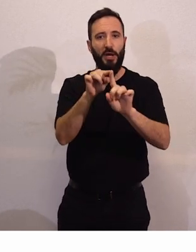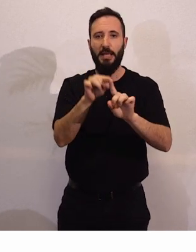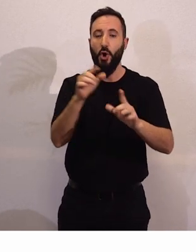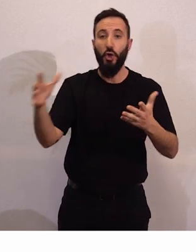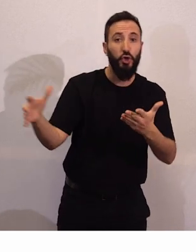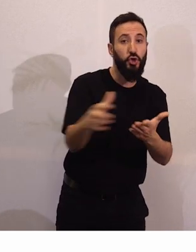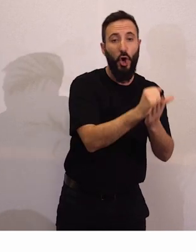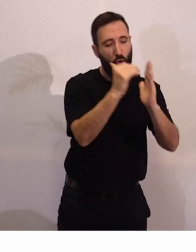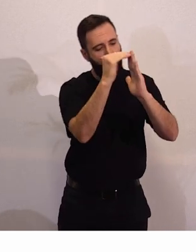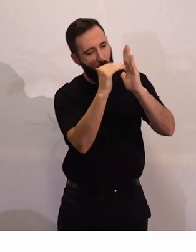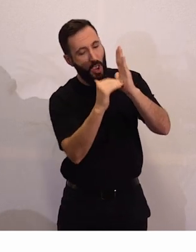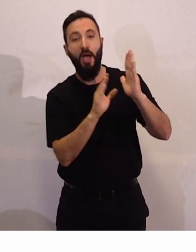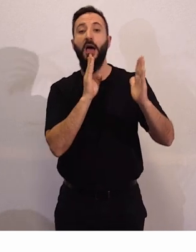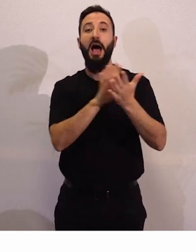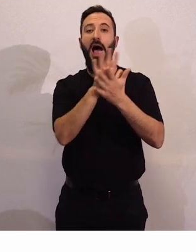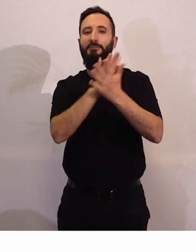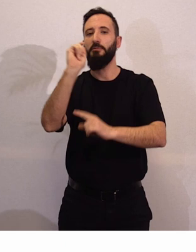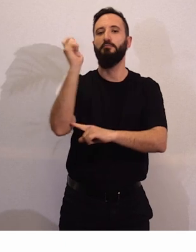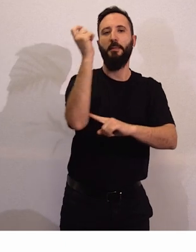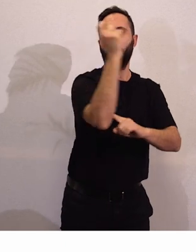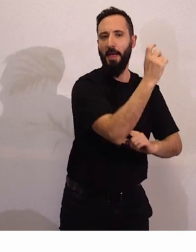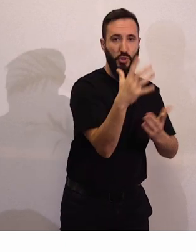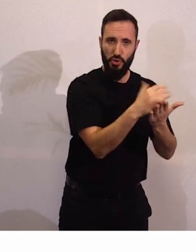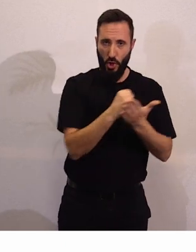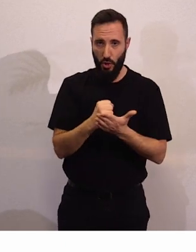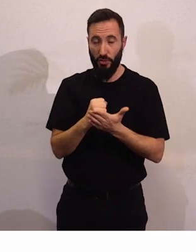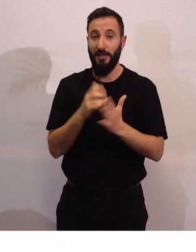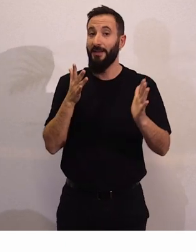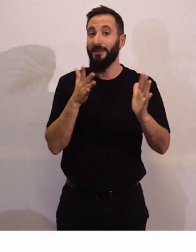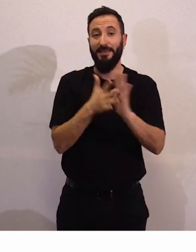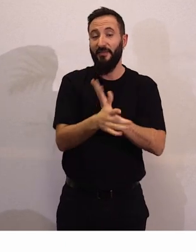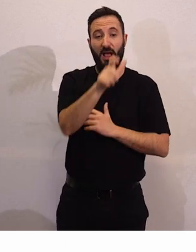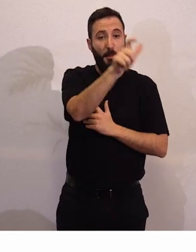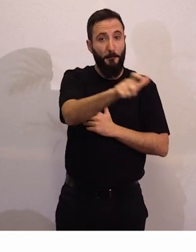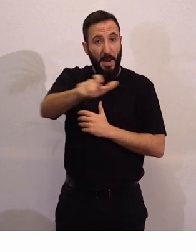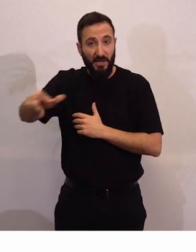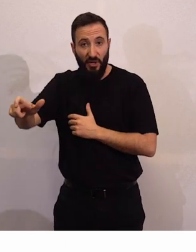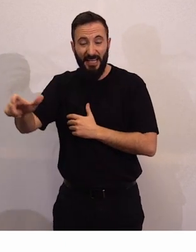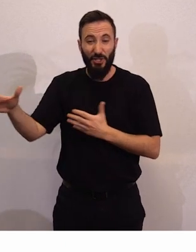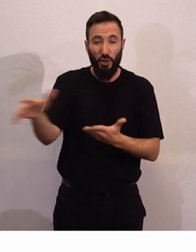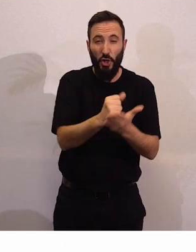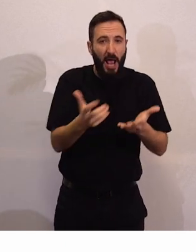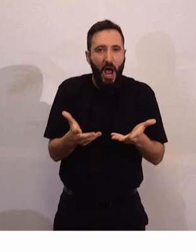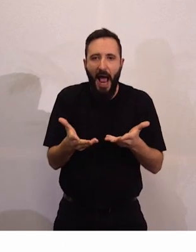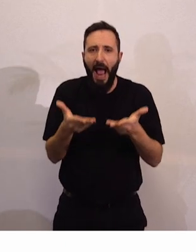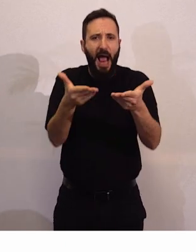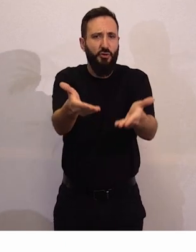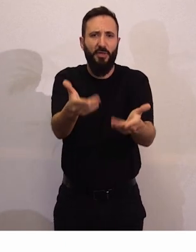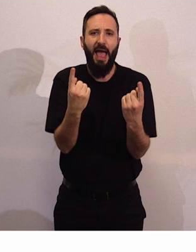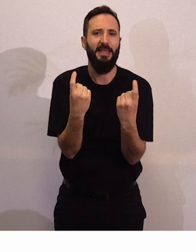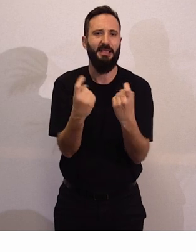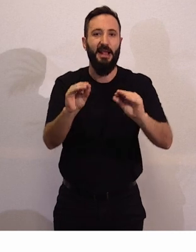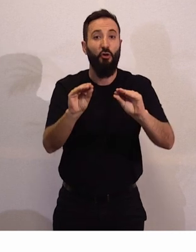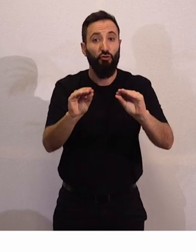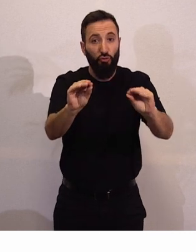los objetivos que os he comentado anteriormente. es decir que las personas tengan las ayudas necesarias y